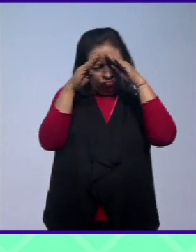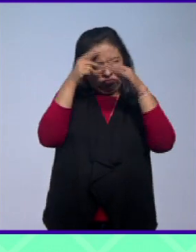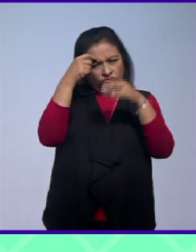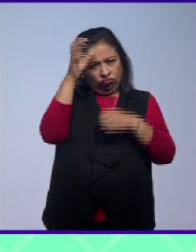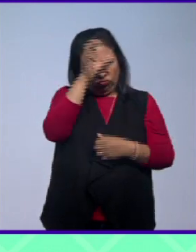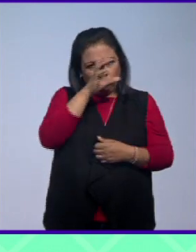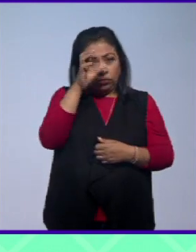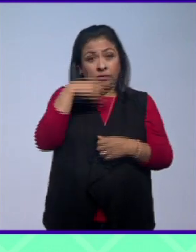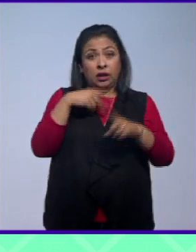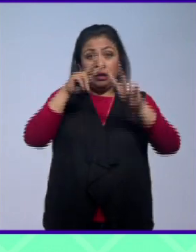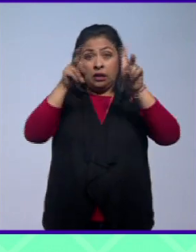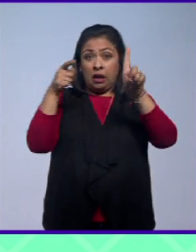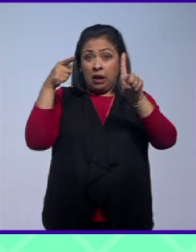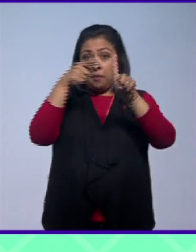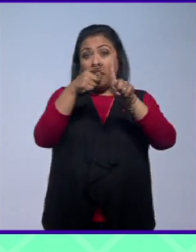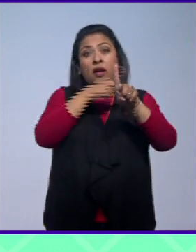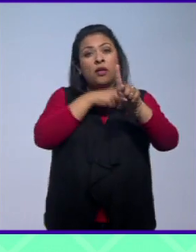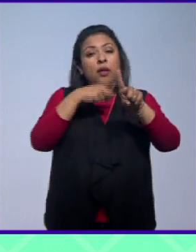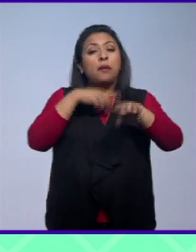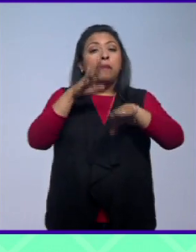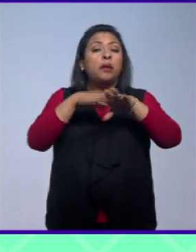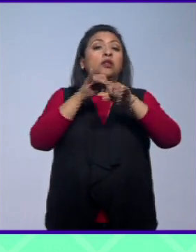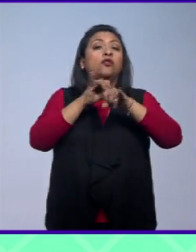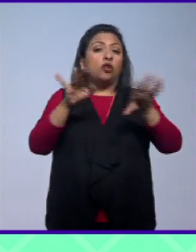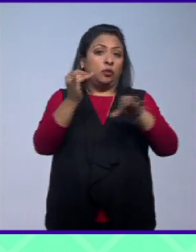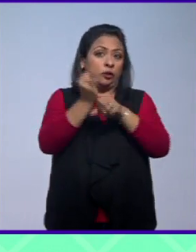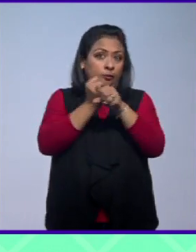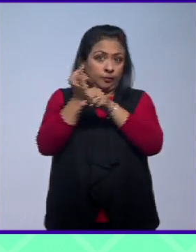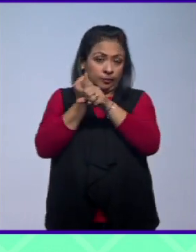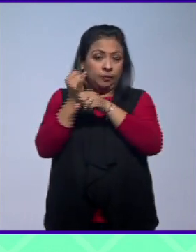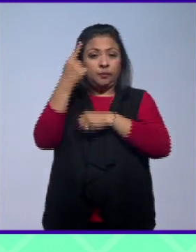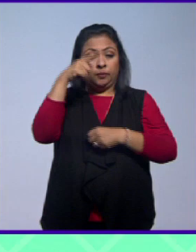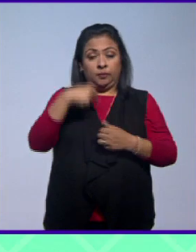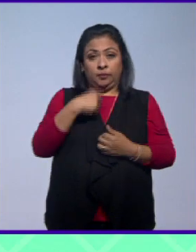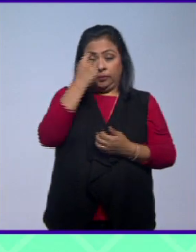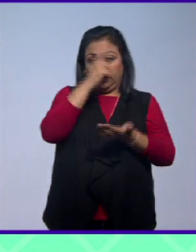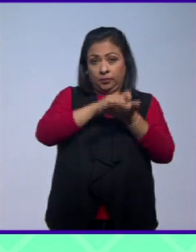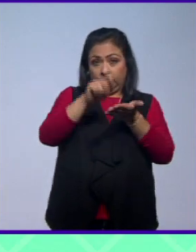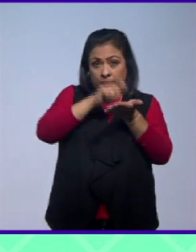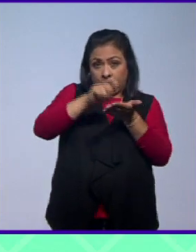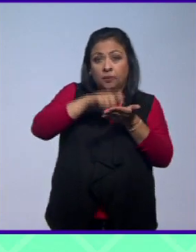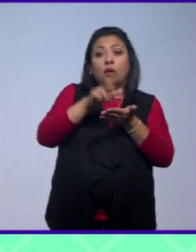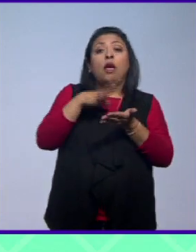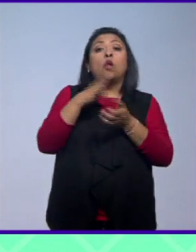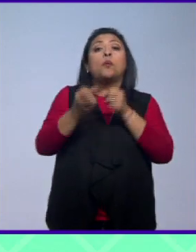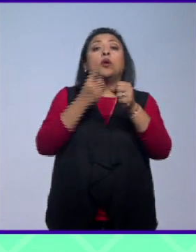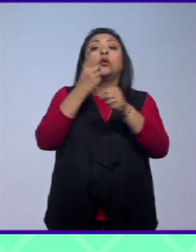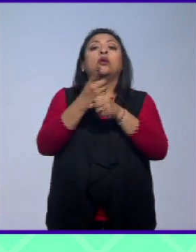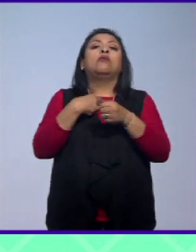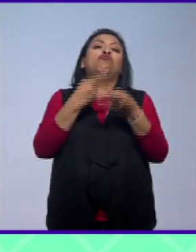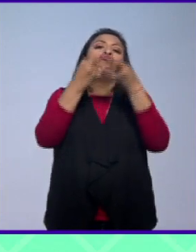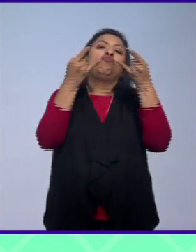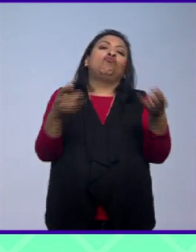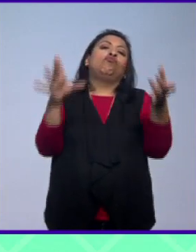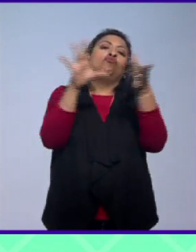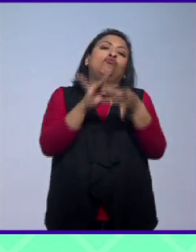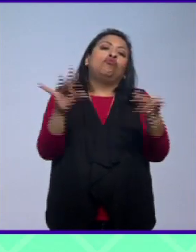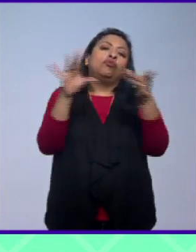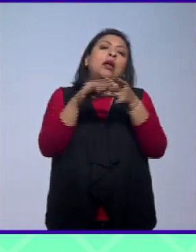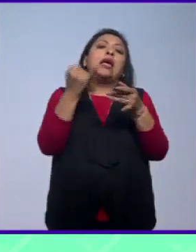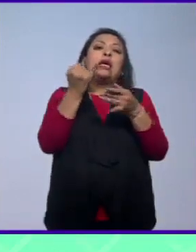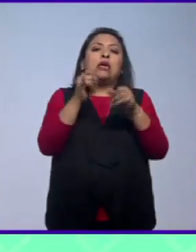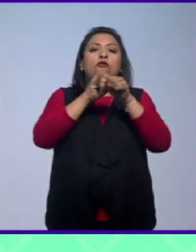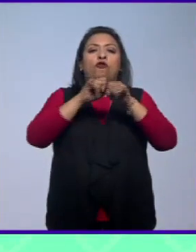y hacer del tema uno del cual se debe estar mejor informado para el autor también es una oportunidad de contar una historia y a la vez de